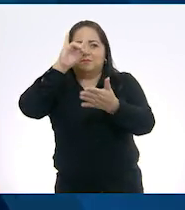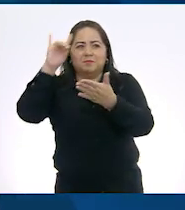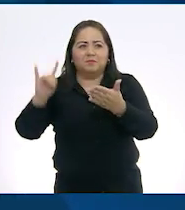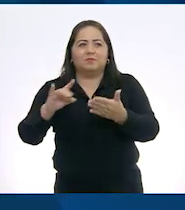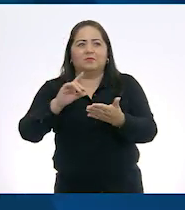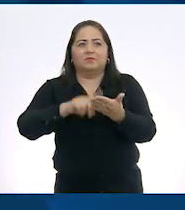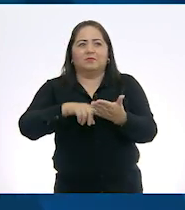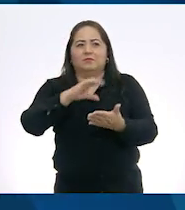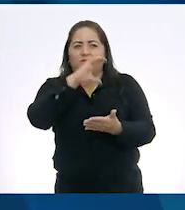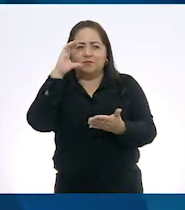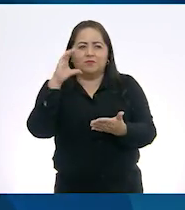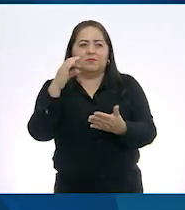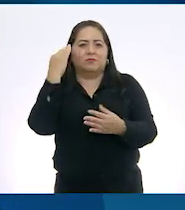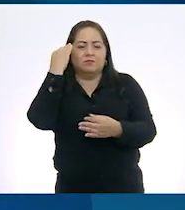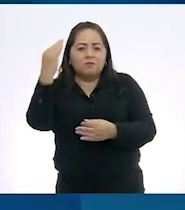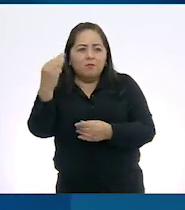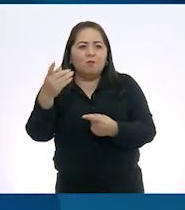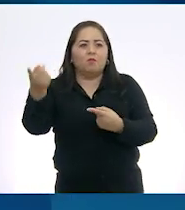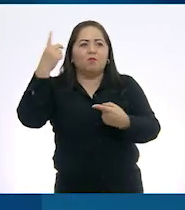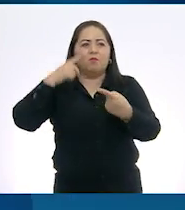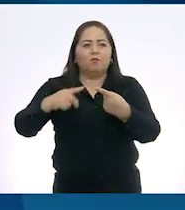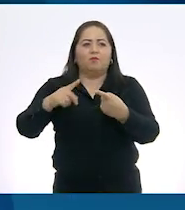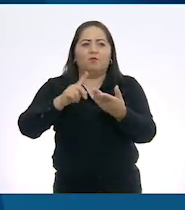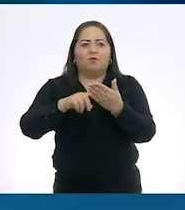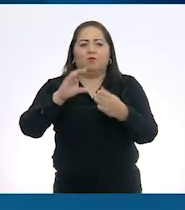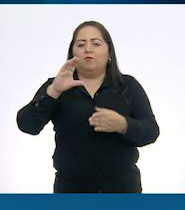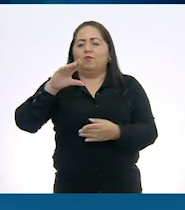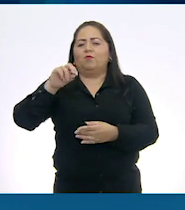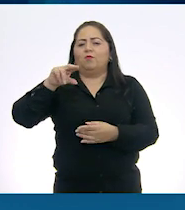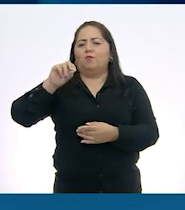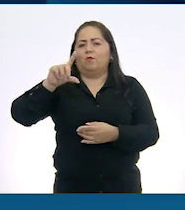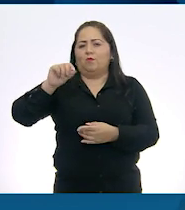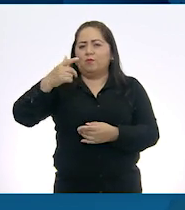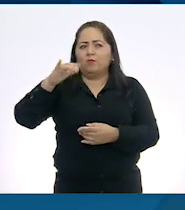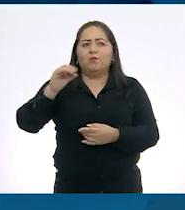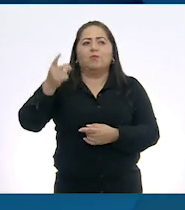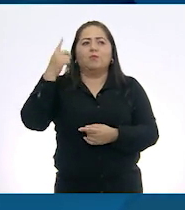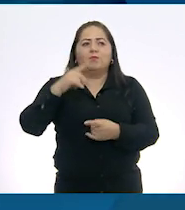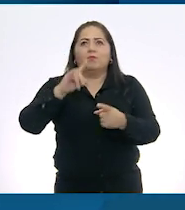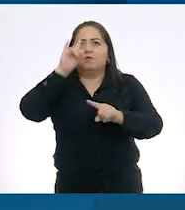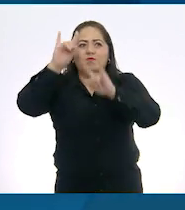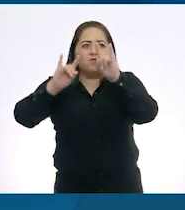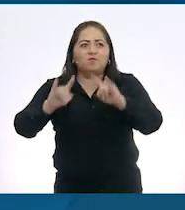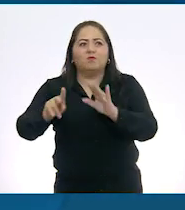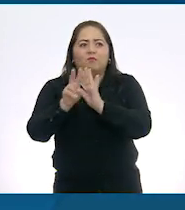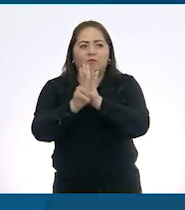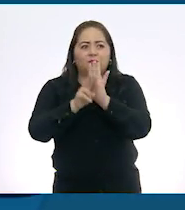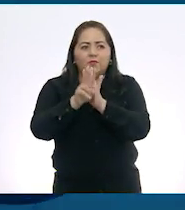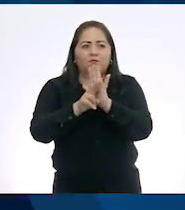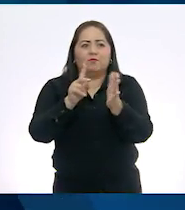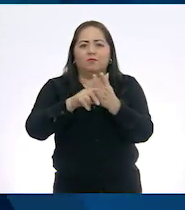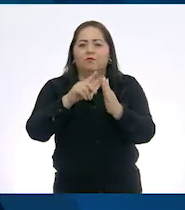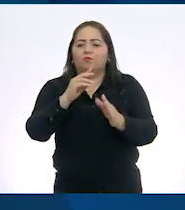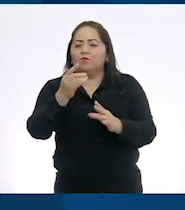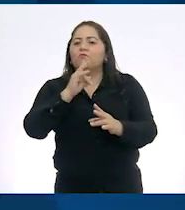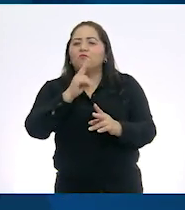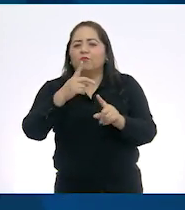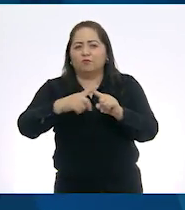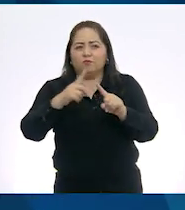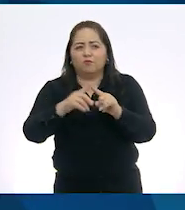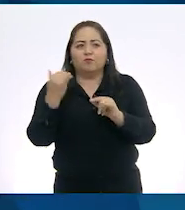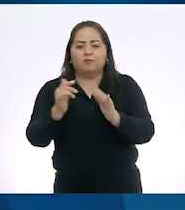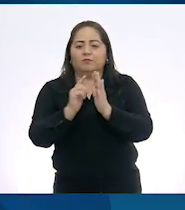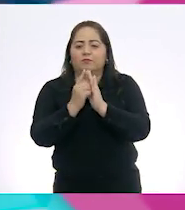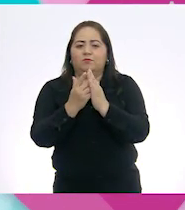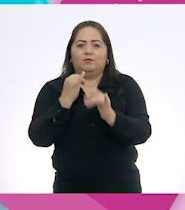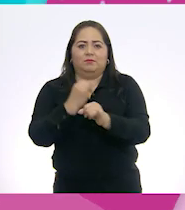infografías, línea de tiempo, firsos cronológicos, murales, videos, archivos de voz y